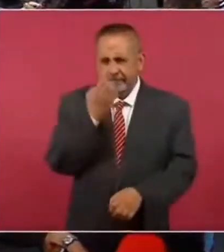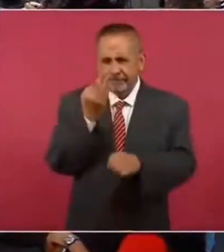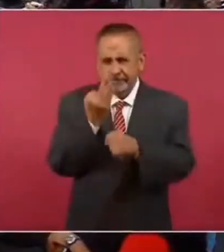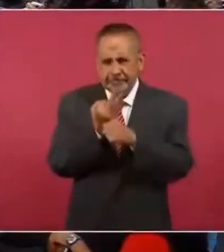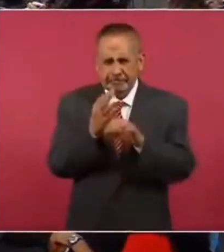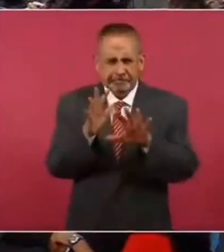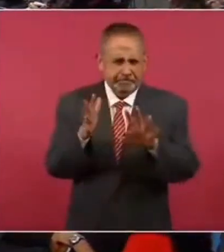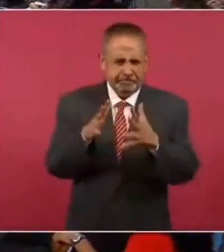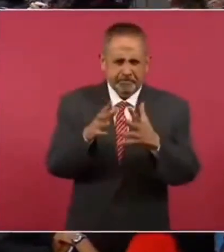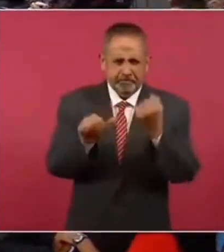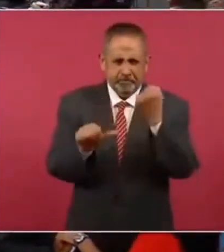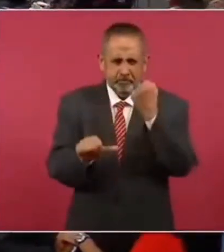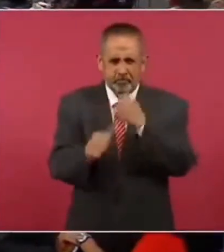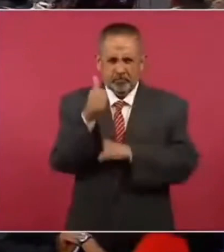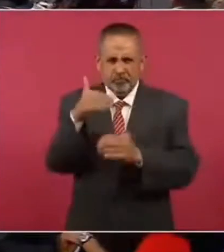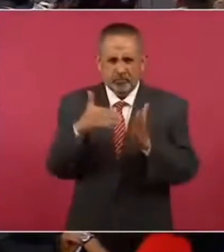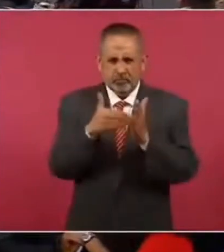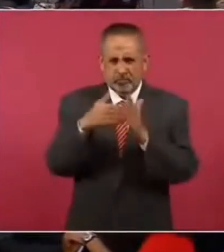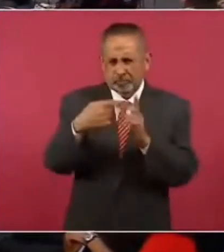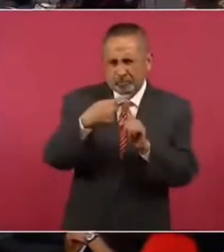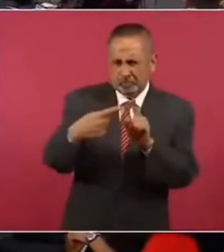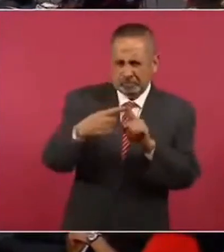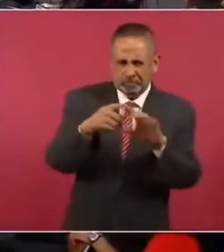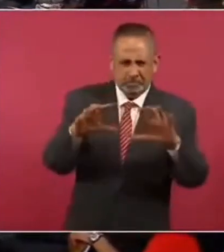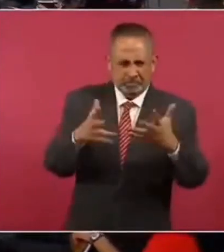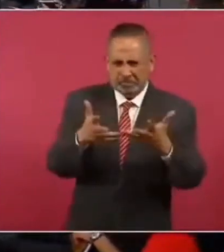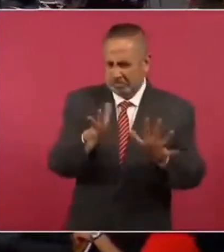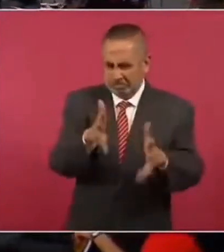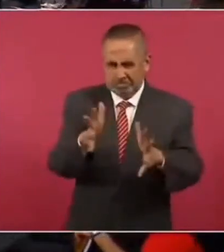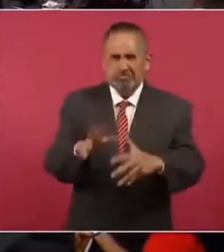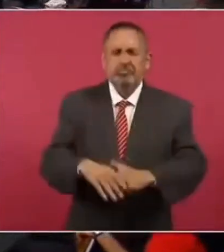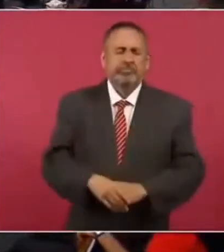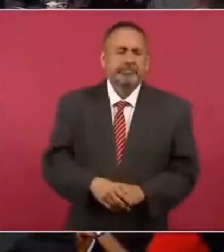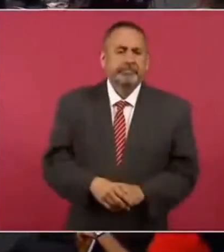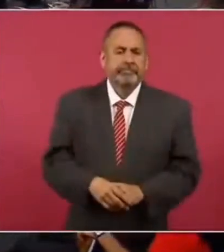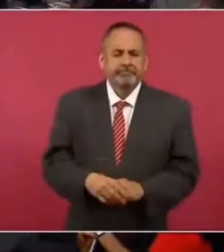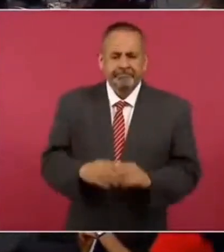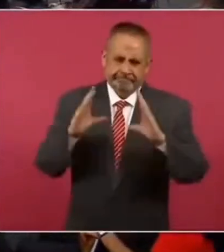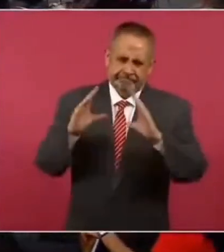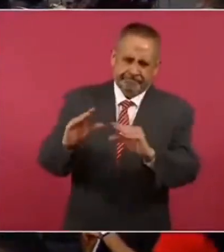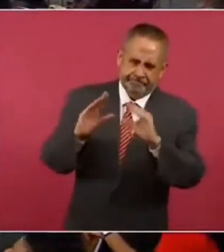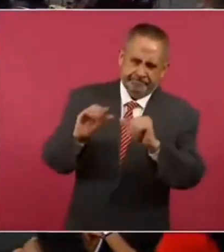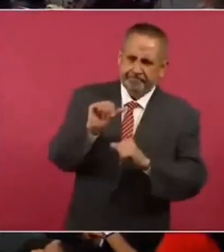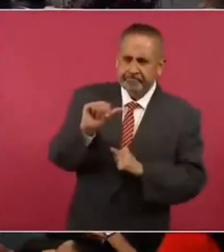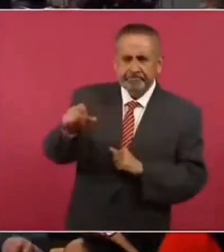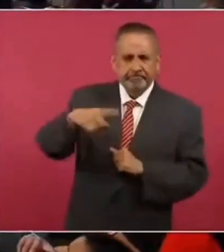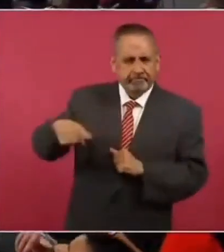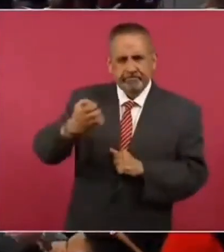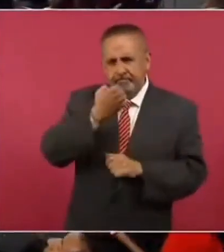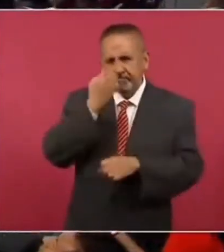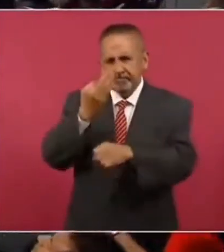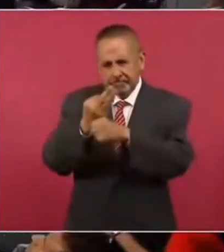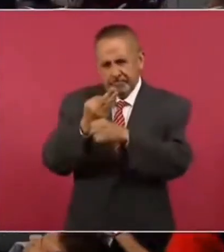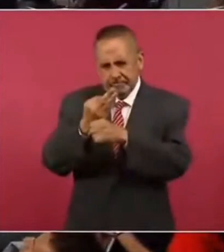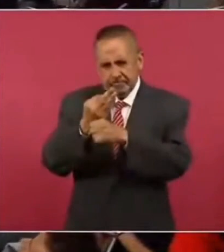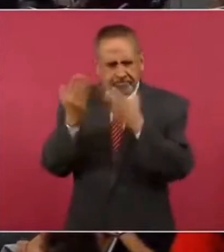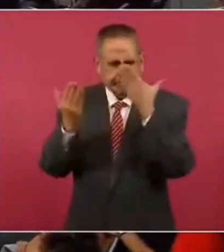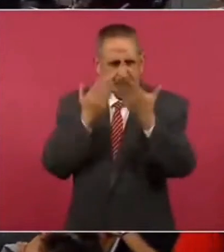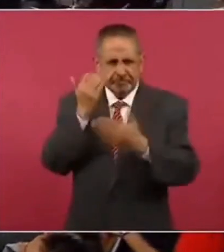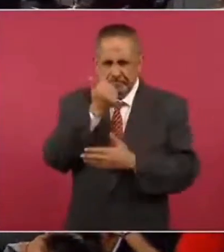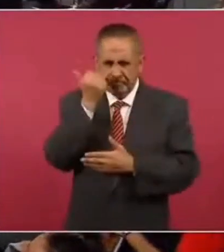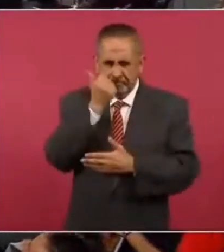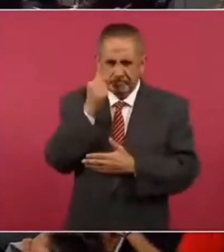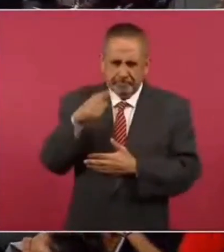como de 11 millones y medio de estudiantes. Este,